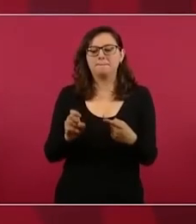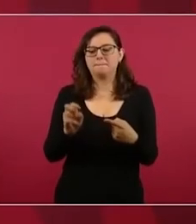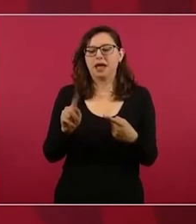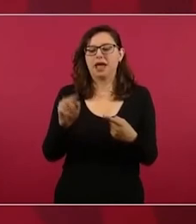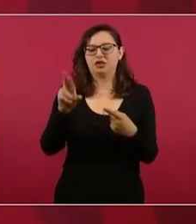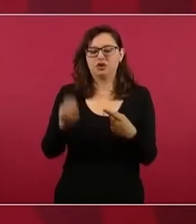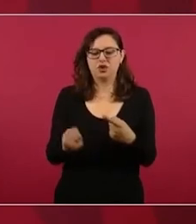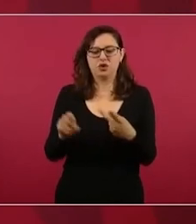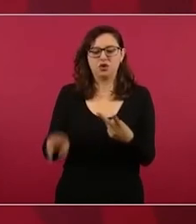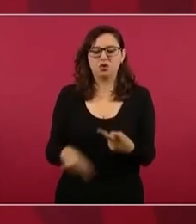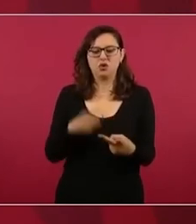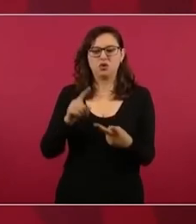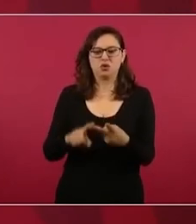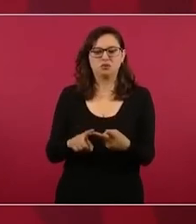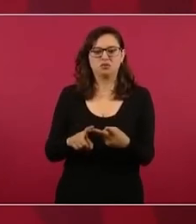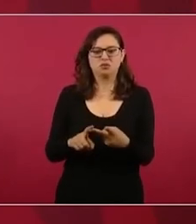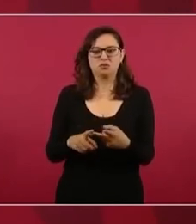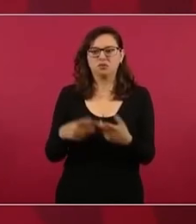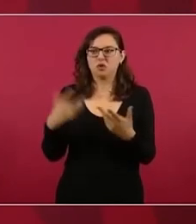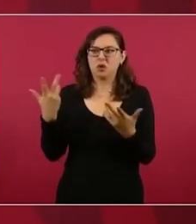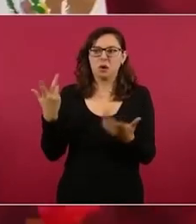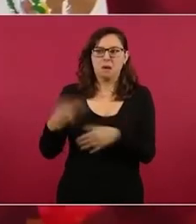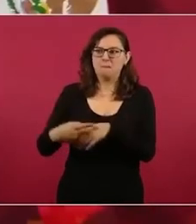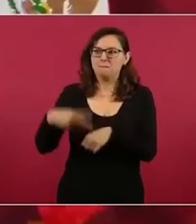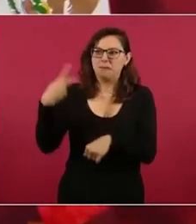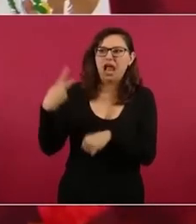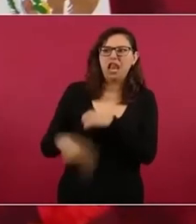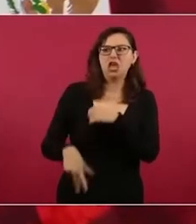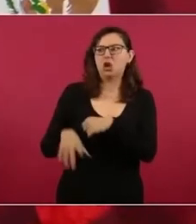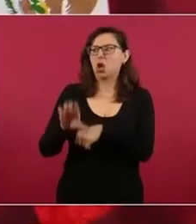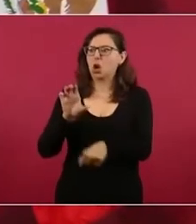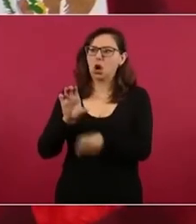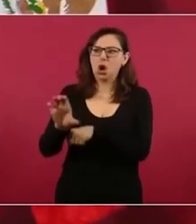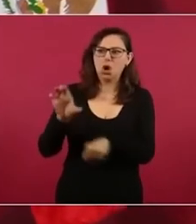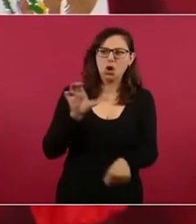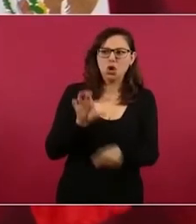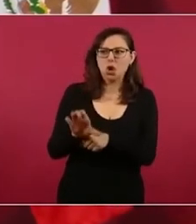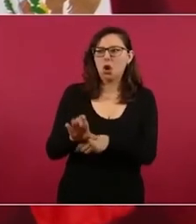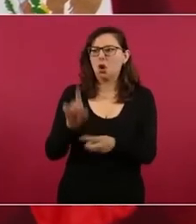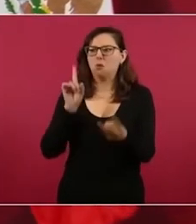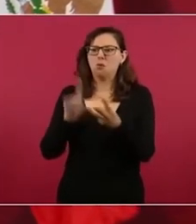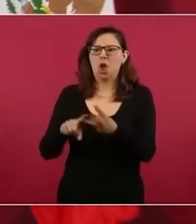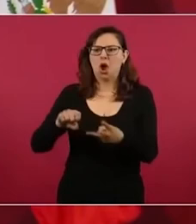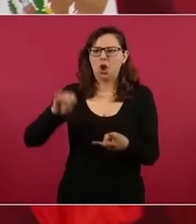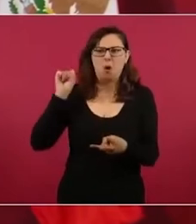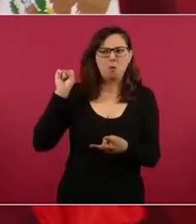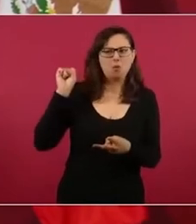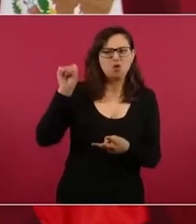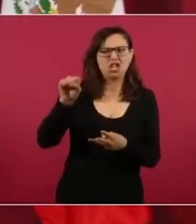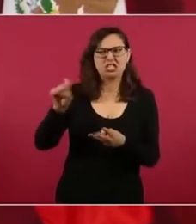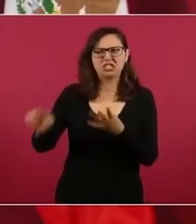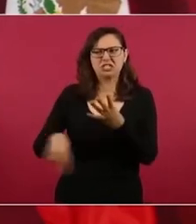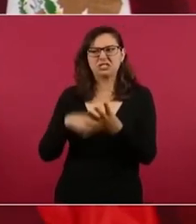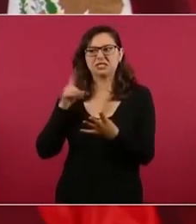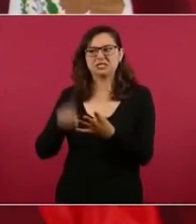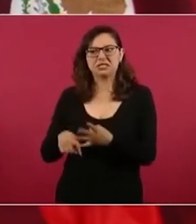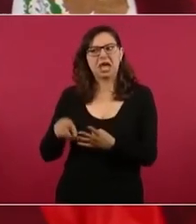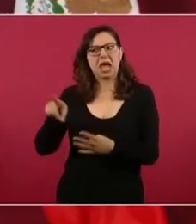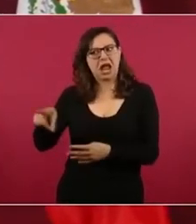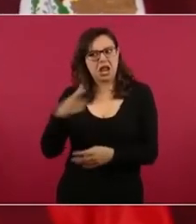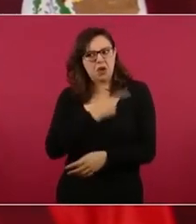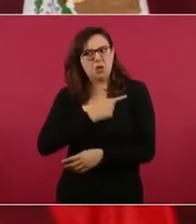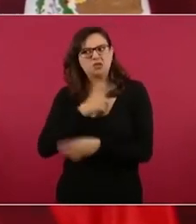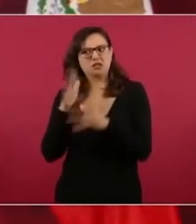un peligro para Colombia comunista guerrillero